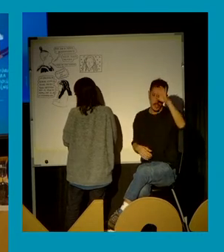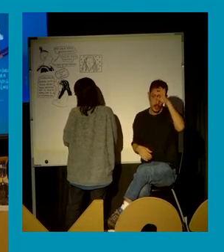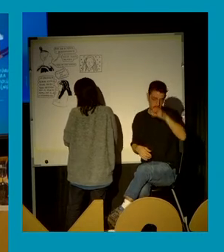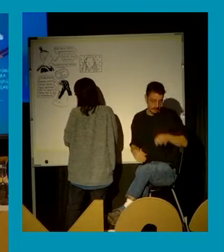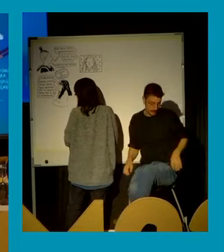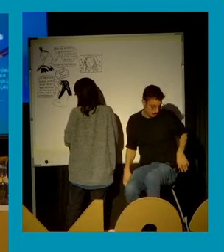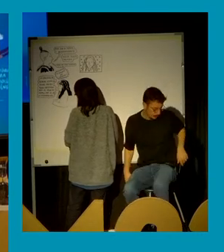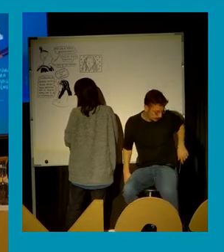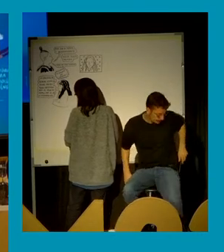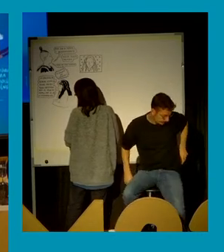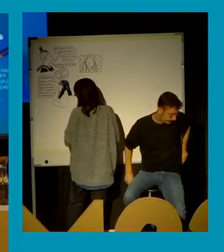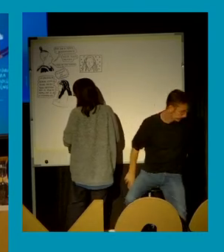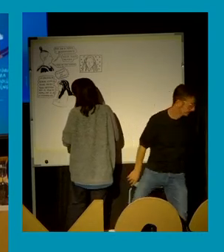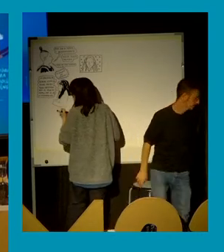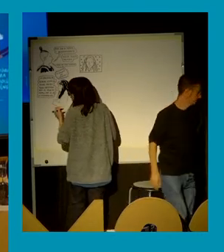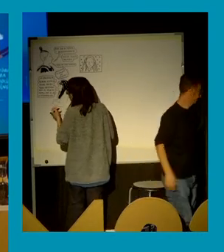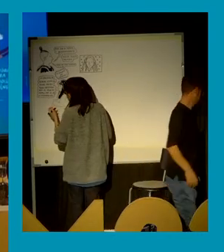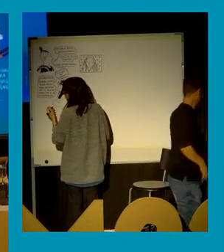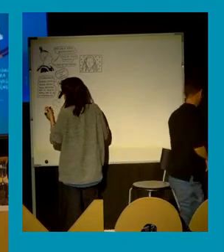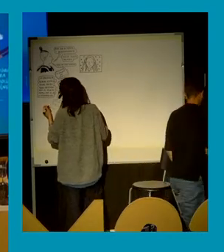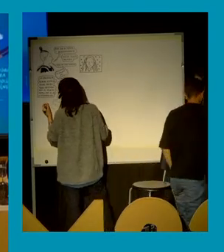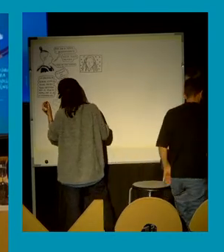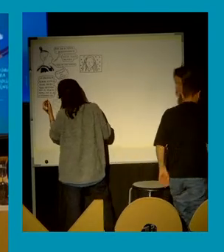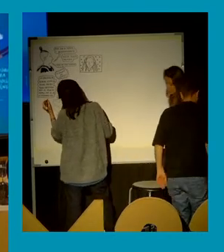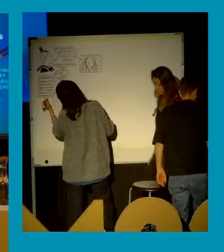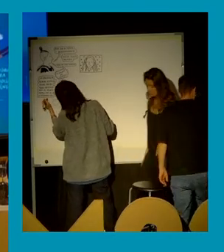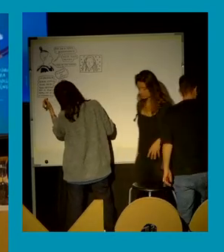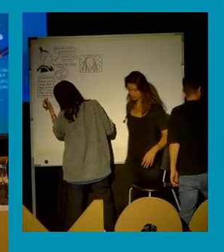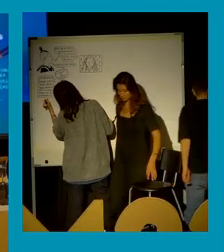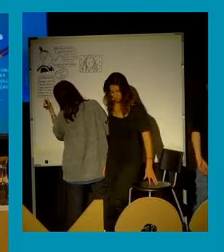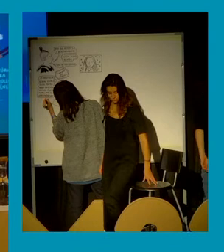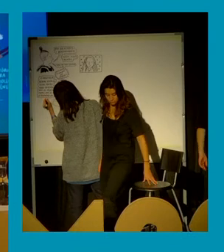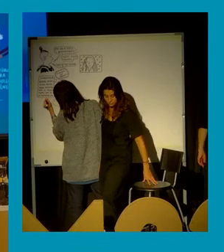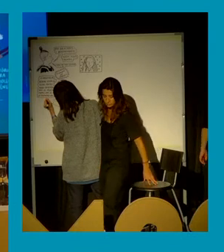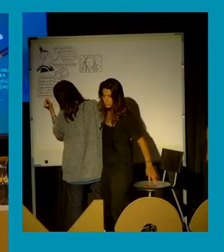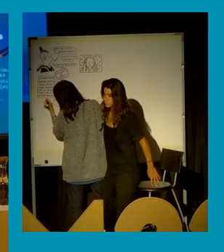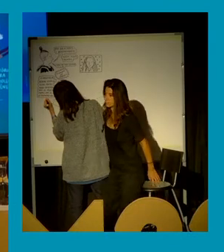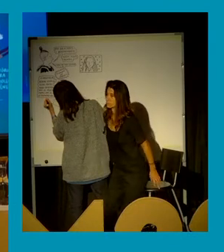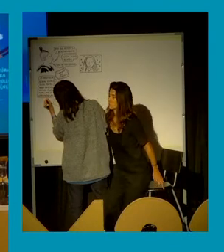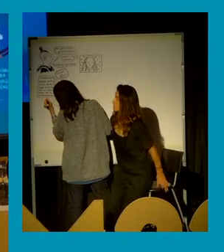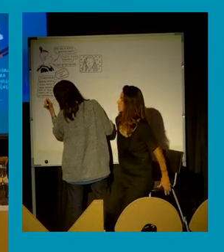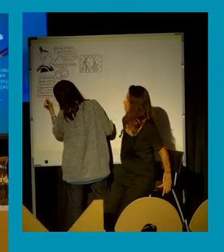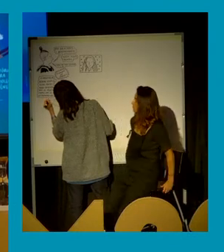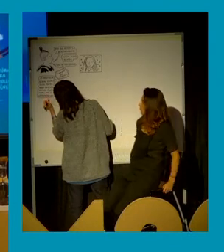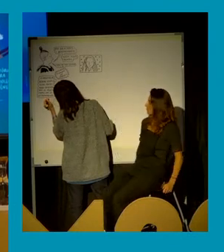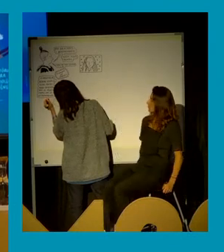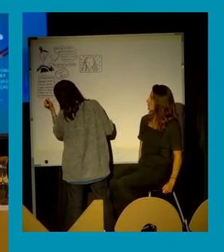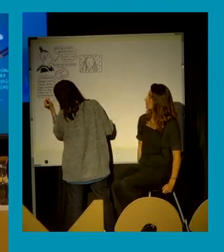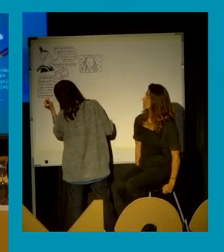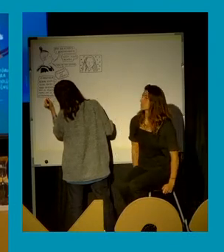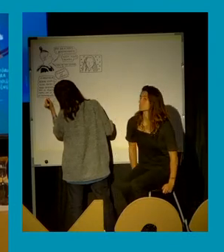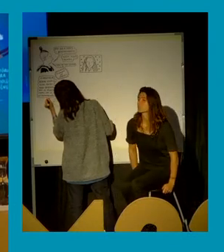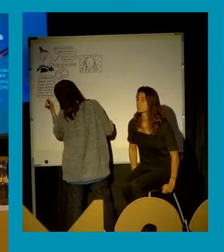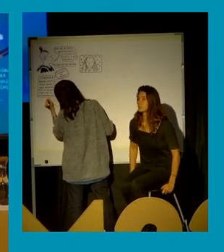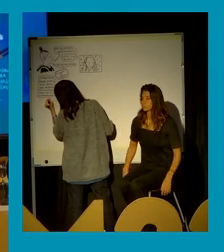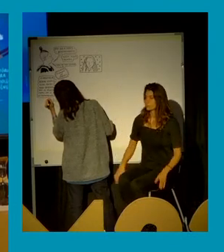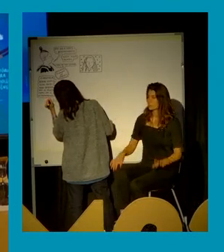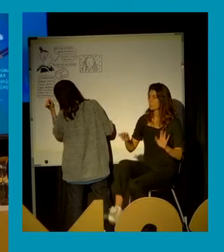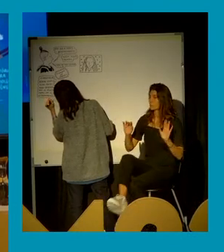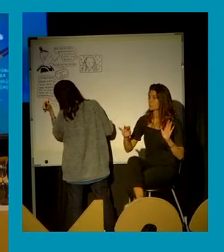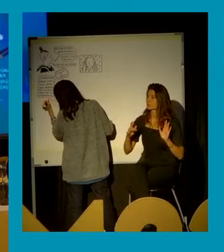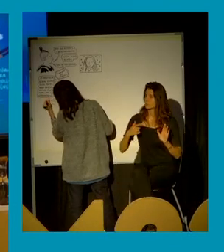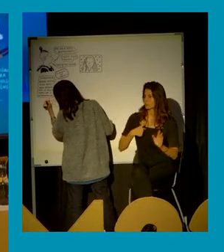queremos allí. Pero la incomodidad que yo quería poner esta mañana aquí, como hoja de ruta, que